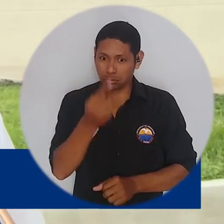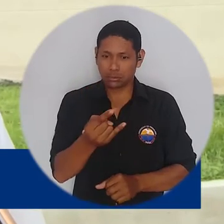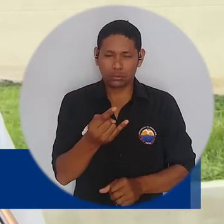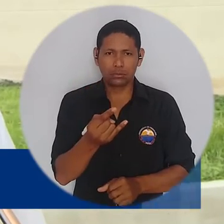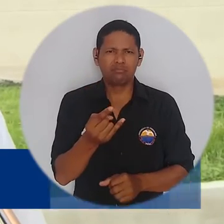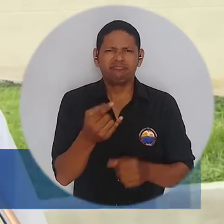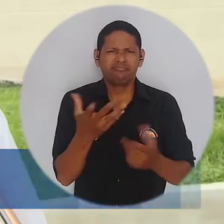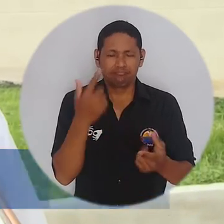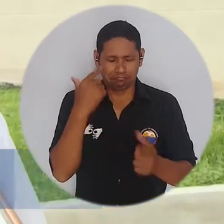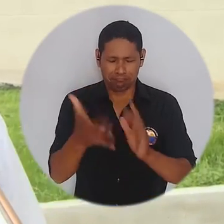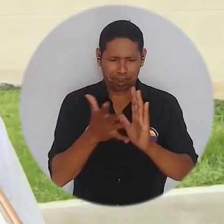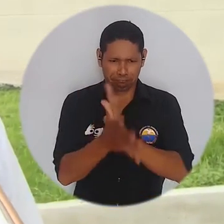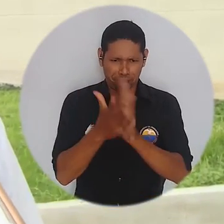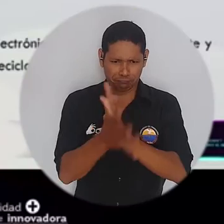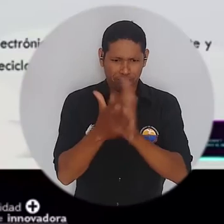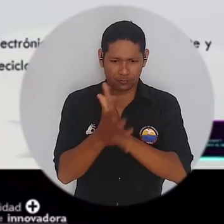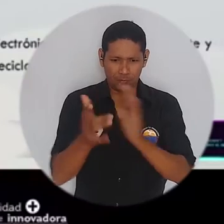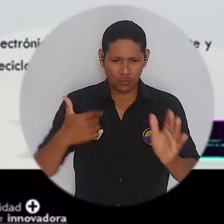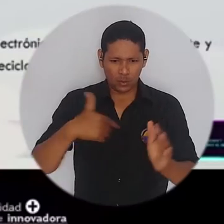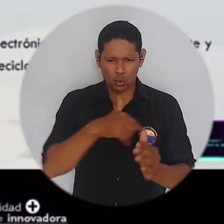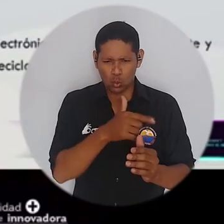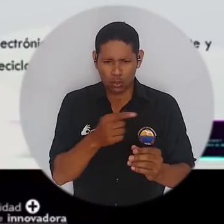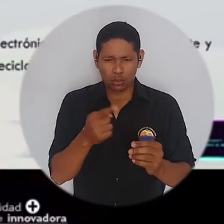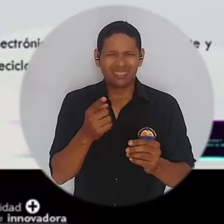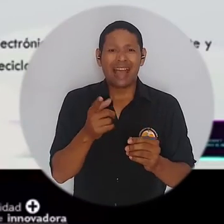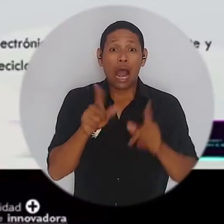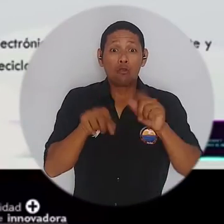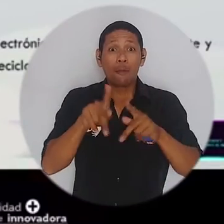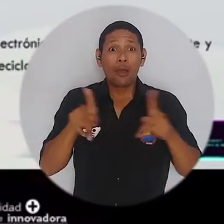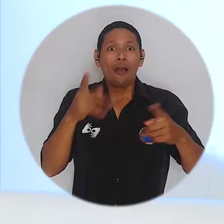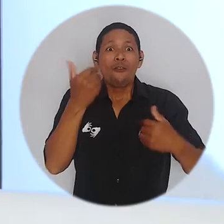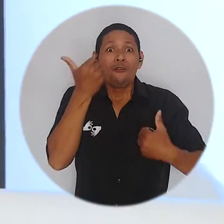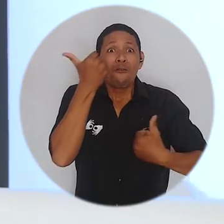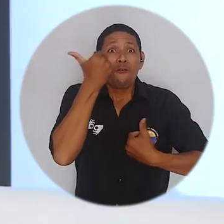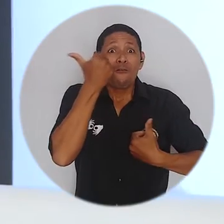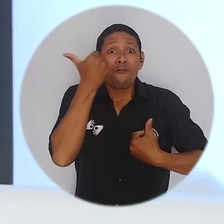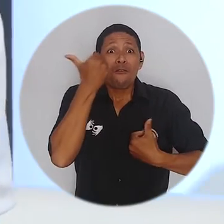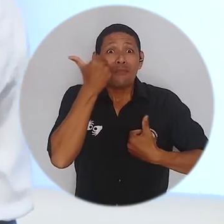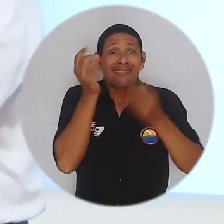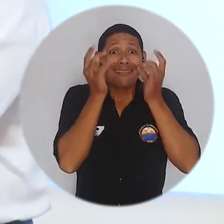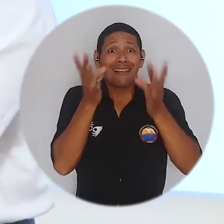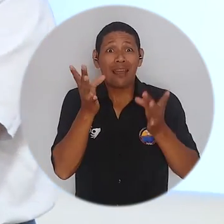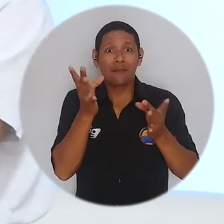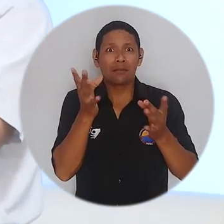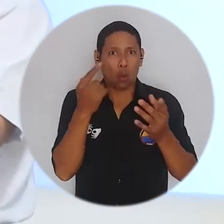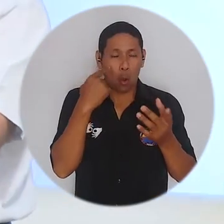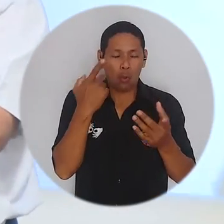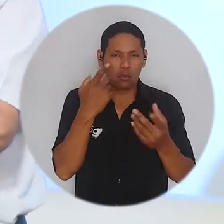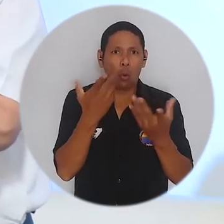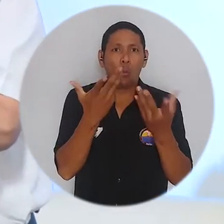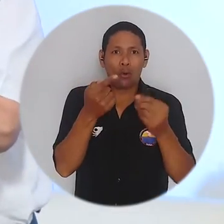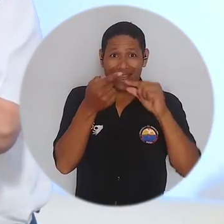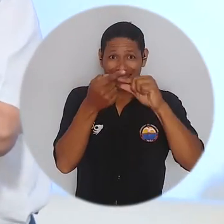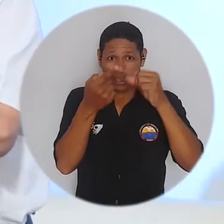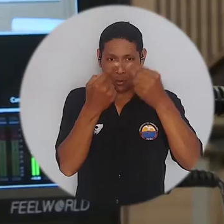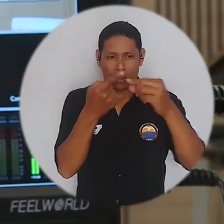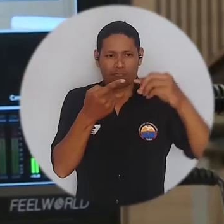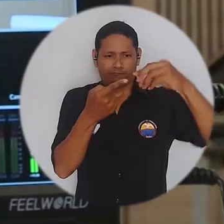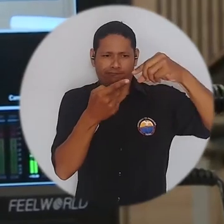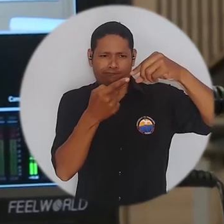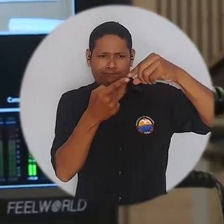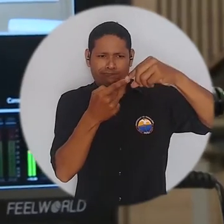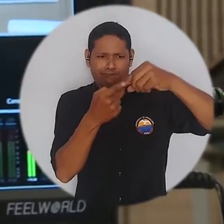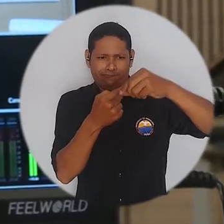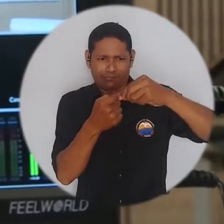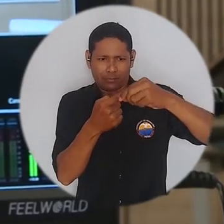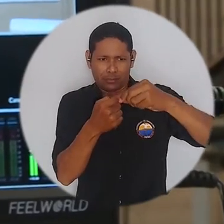monitor multiparamétrico para personas que tengan enfermedades crónicas. Es un dispositivo que se coloca en el